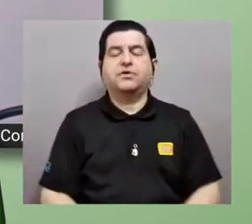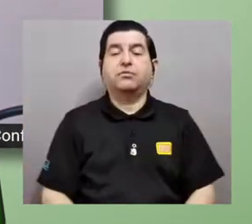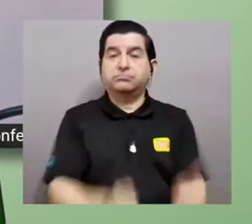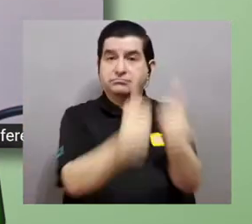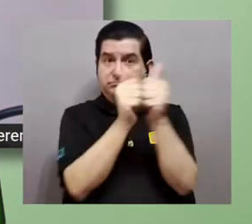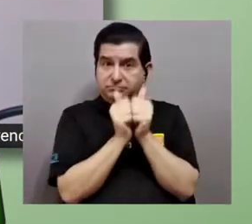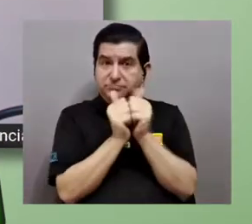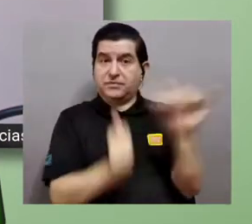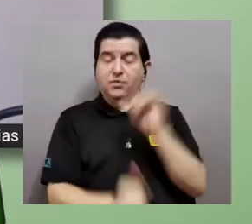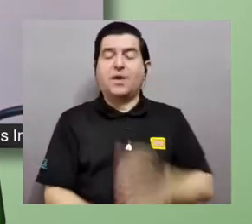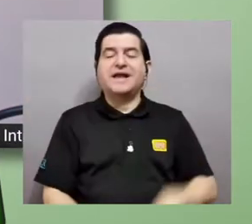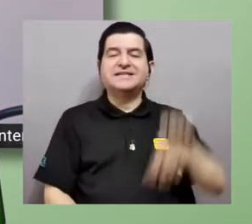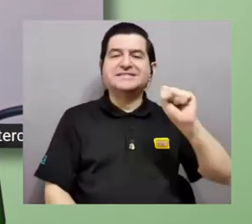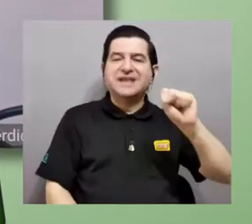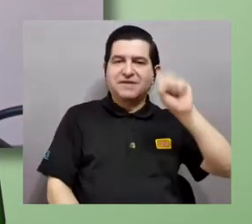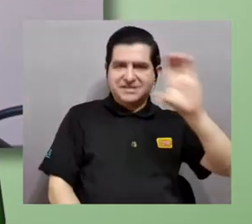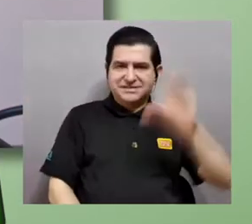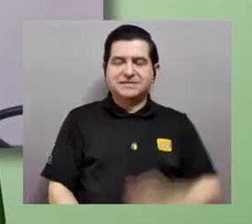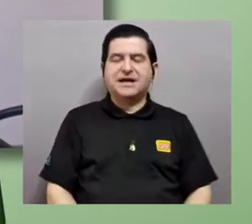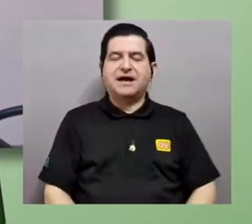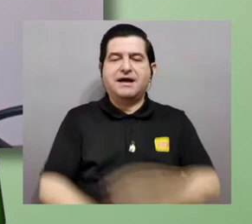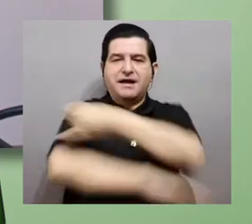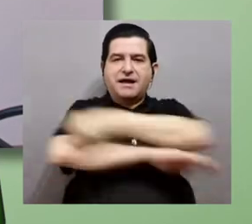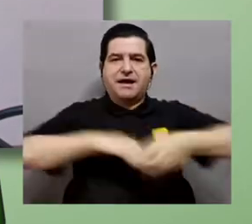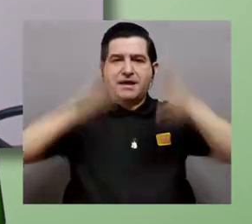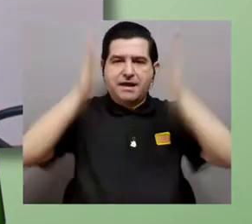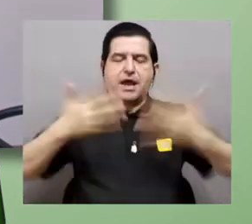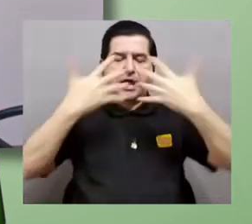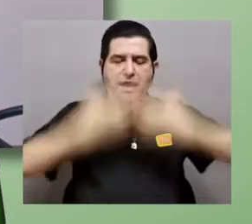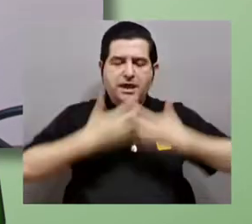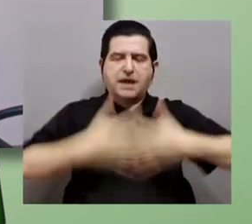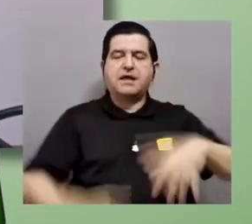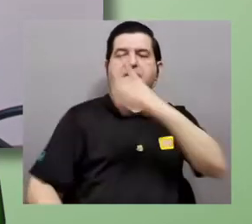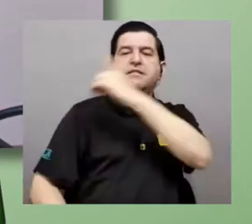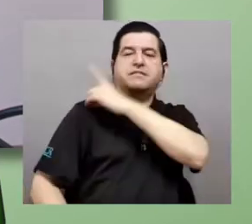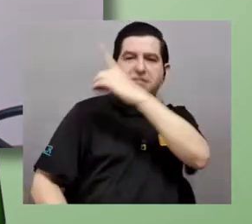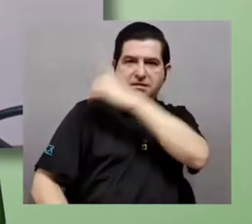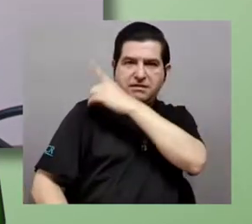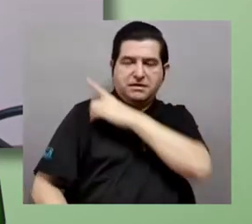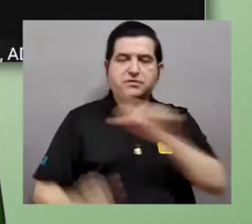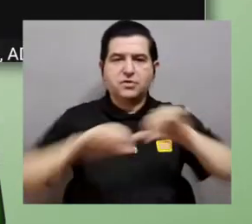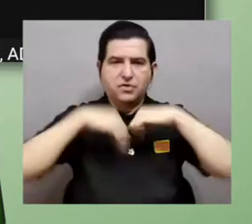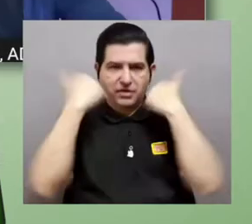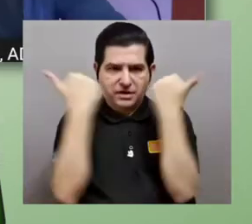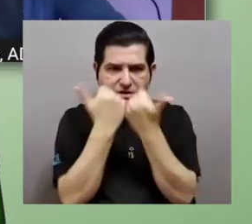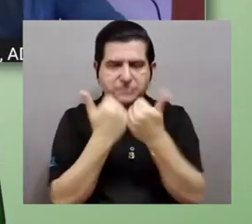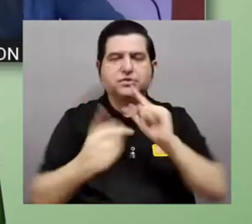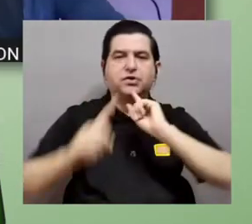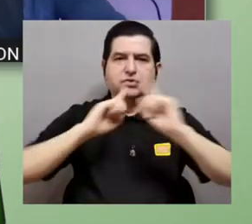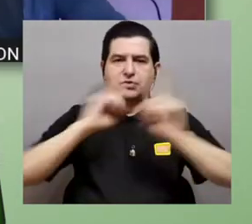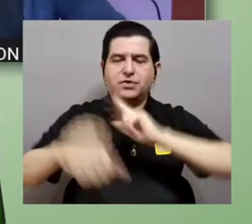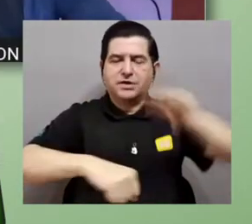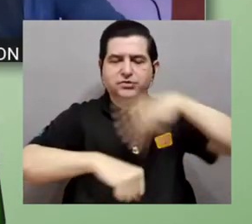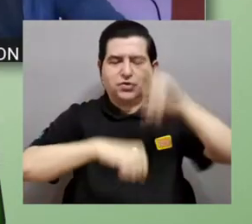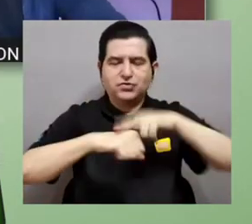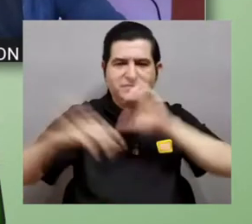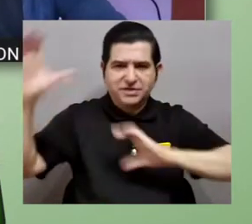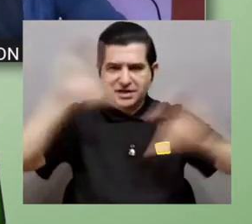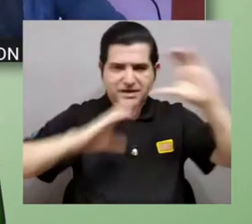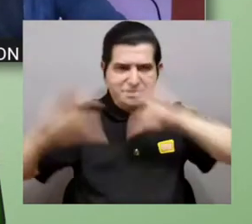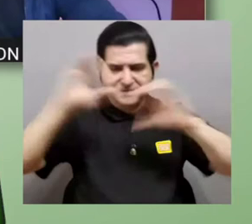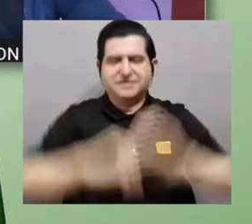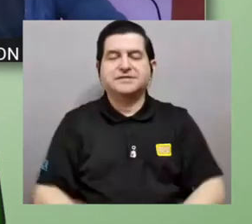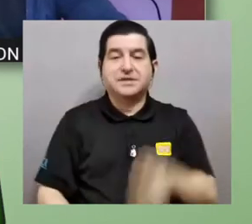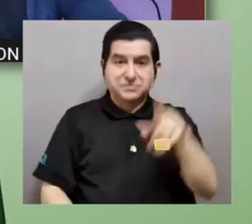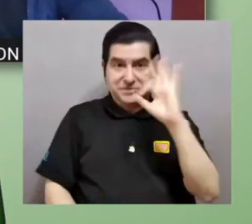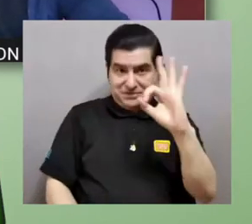ciencia. Me acompaña también Sebastián Corrales, quien es ingeniero industrial y director ejecutivo de la Asociación para la Divulgación Nacional